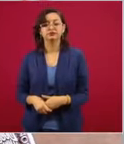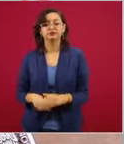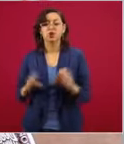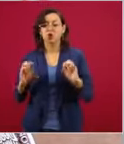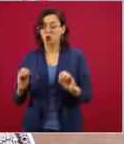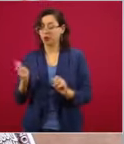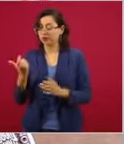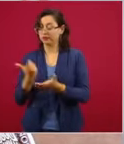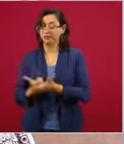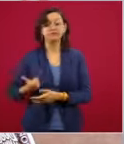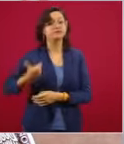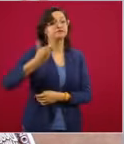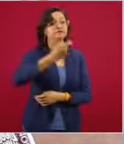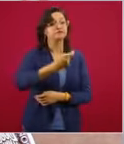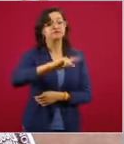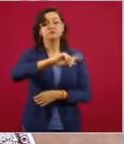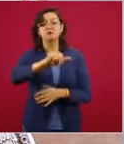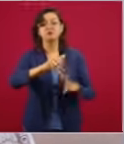anticipos.